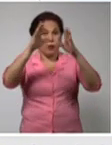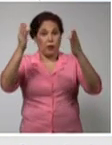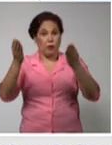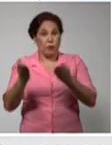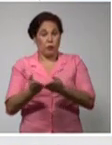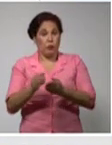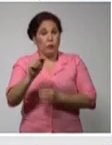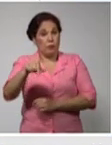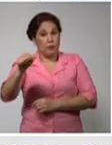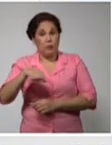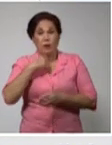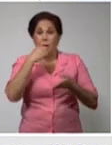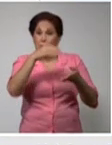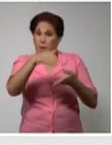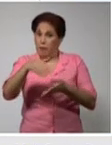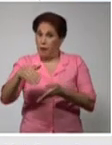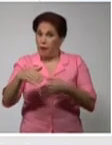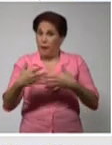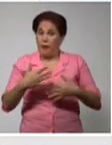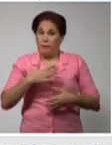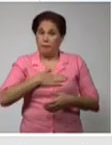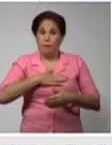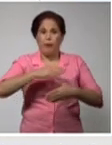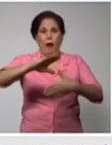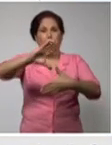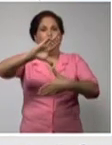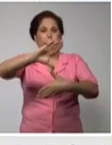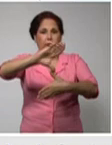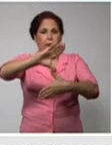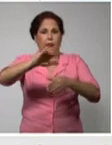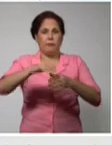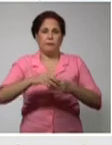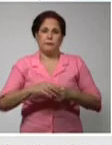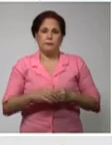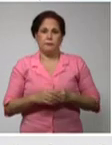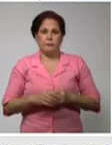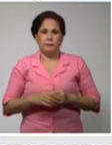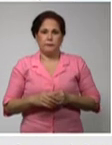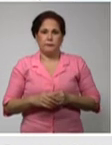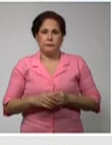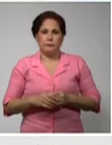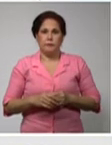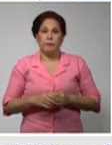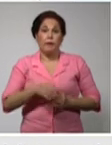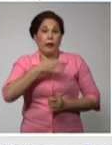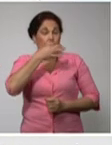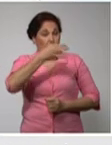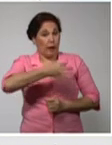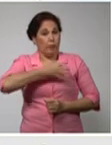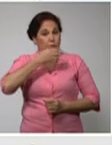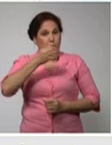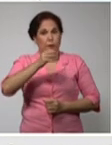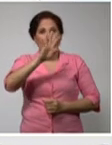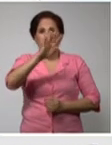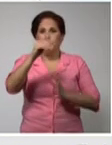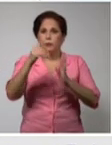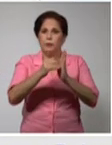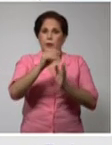que fallecieron en el mundo fallecieron en la región de las Américas estamos hablando de 4 mil